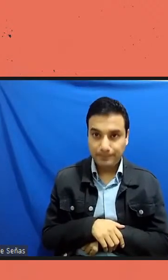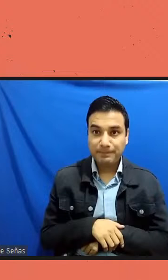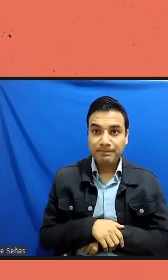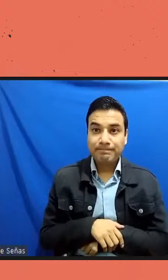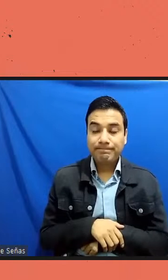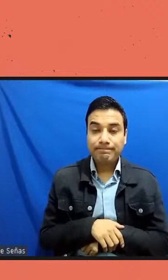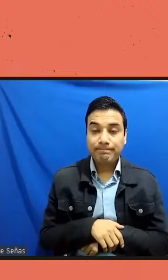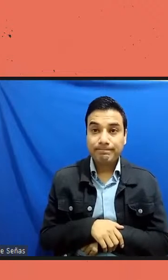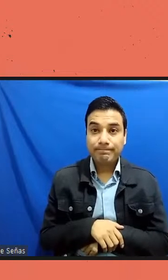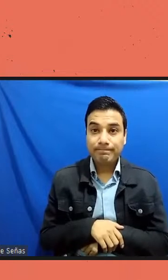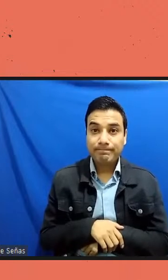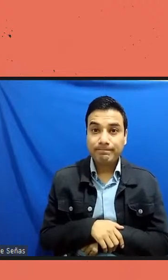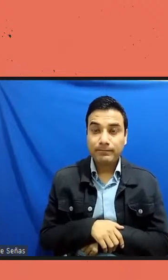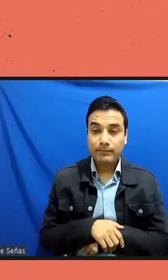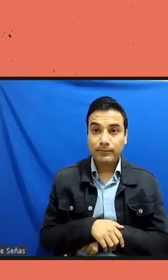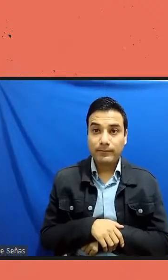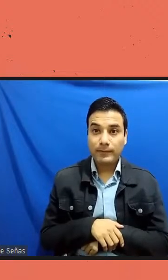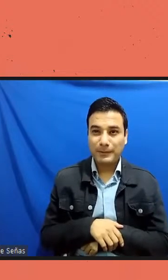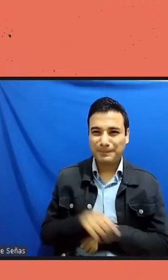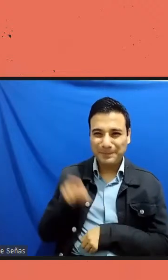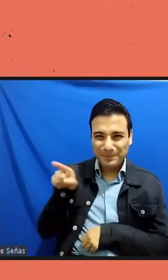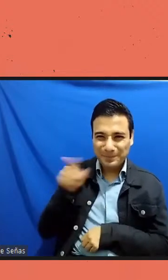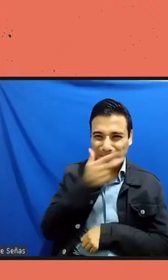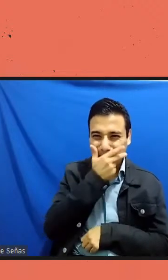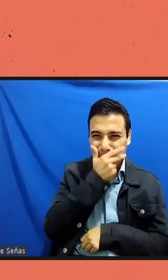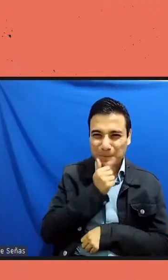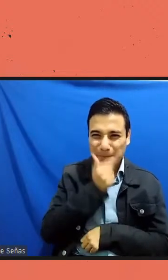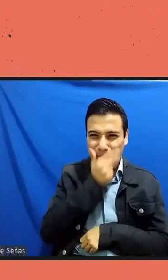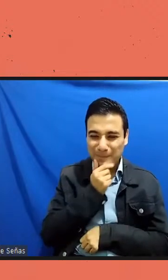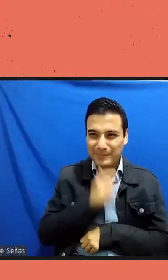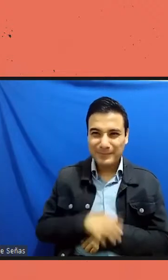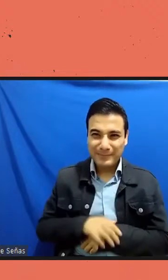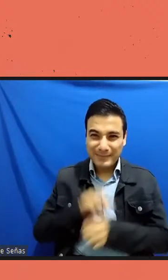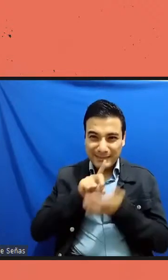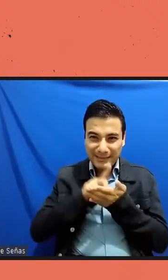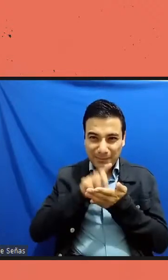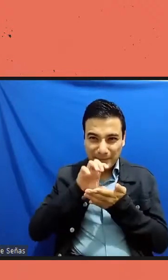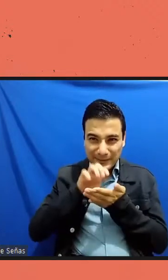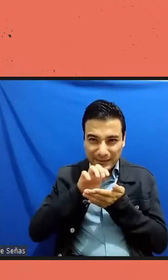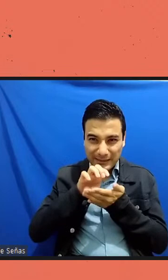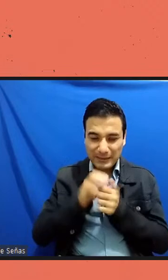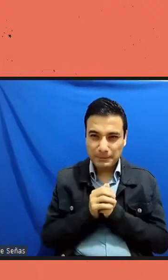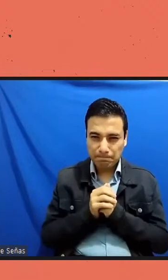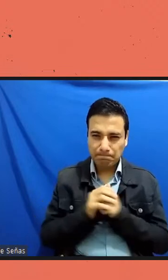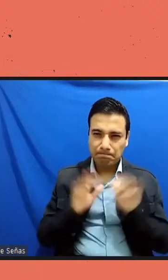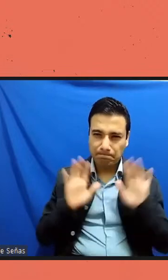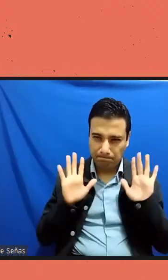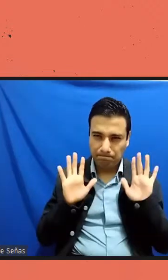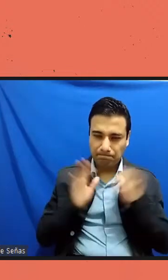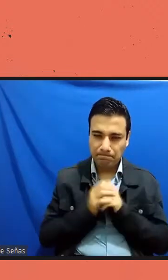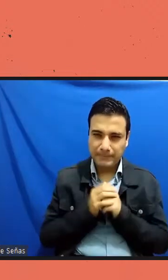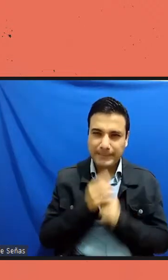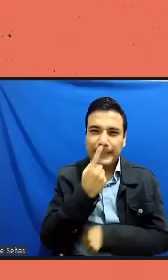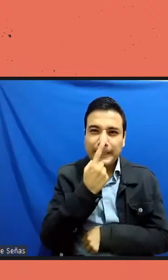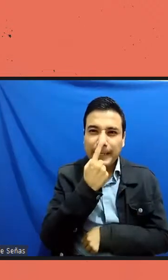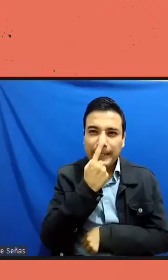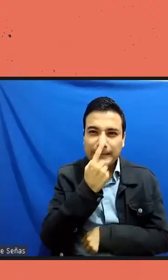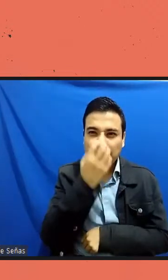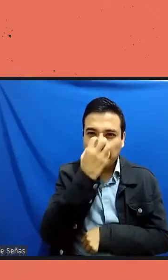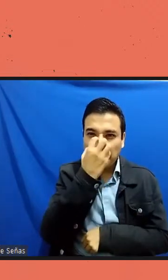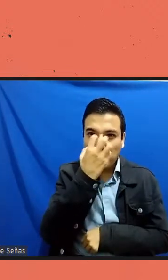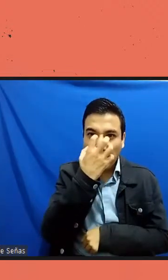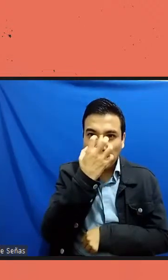que la minusvalía de Shiki Nagaoka no estaba en lo físico en este caso en una nariz de orden descomunal